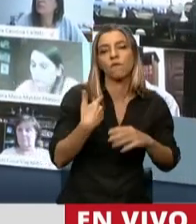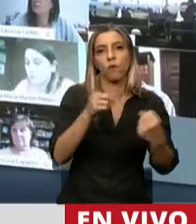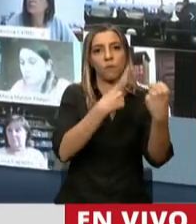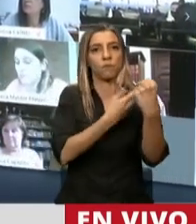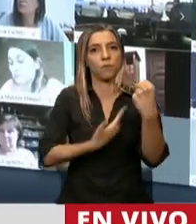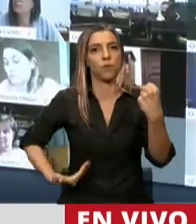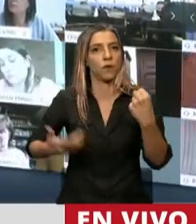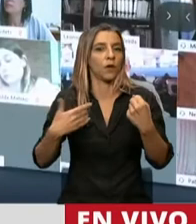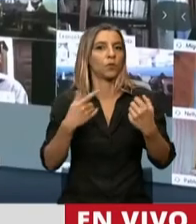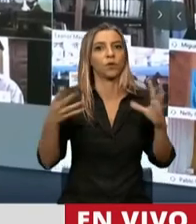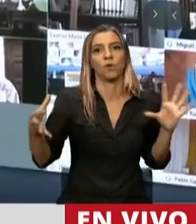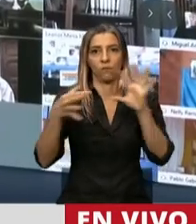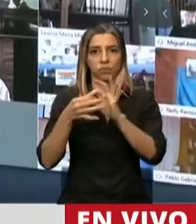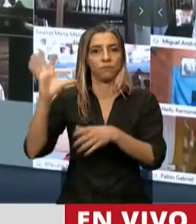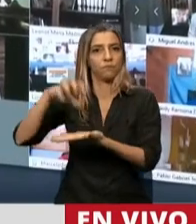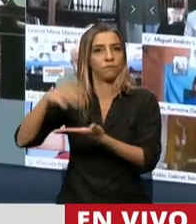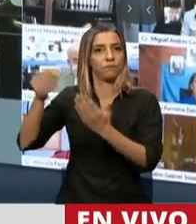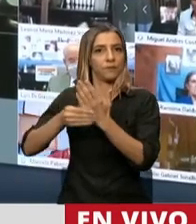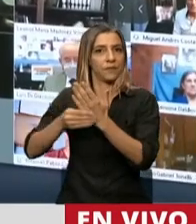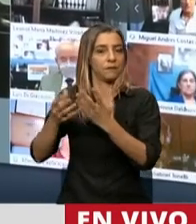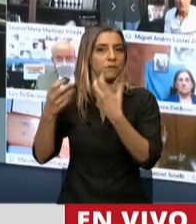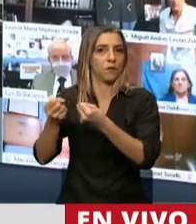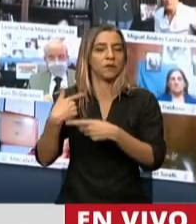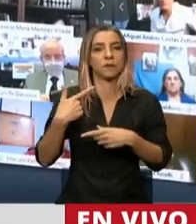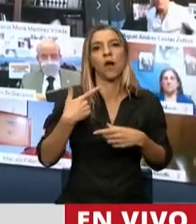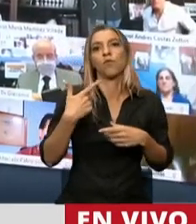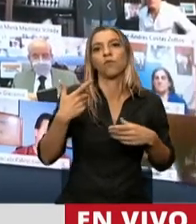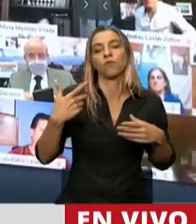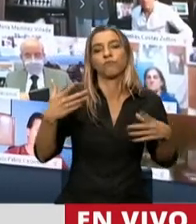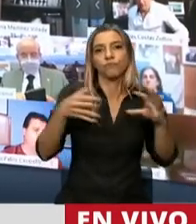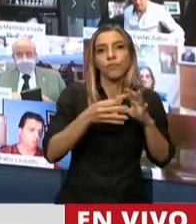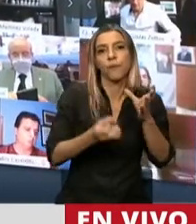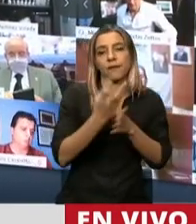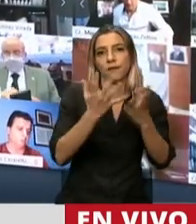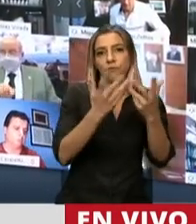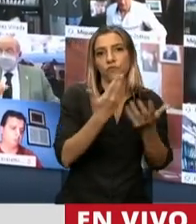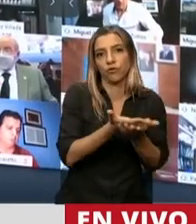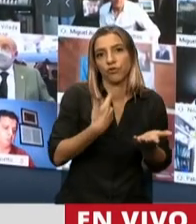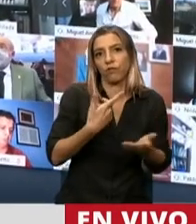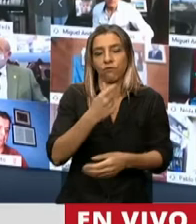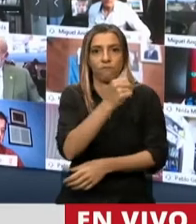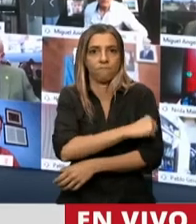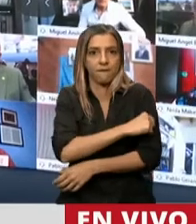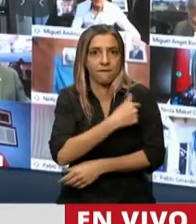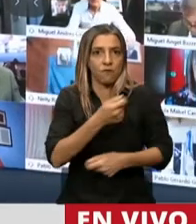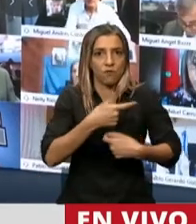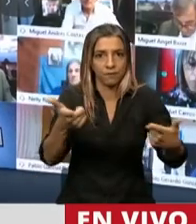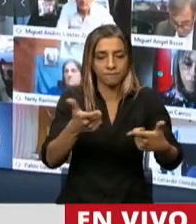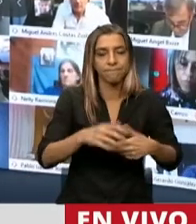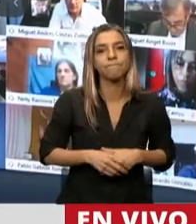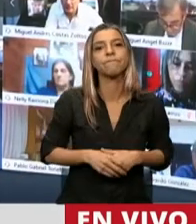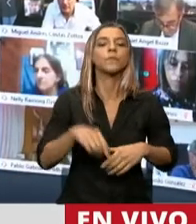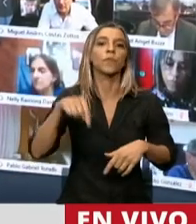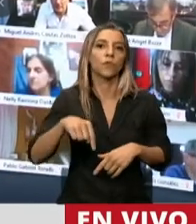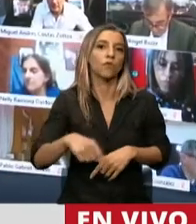través del Ministerio de Salud de la Nación de las vacunas. Hoy, la pandemia, para ponernos un poquito en contexto, a hoy 7 de octubre,